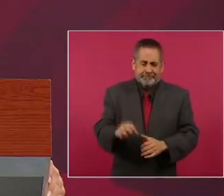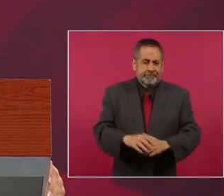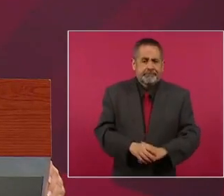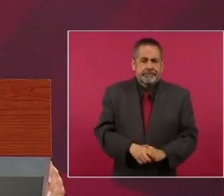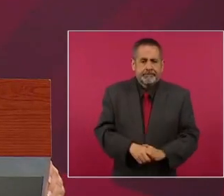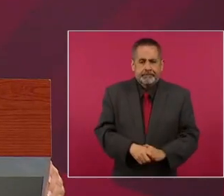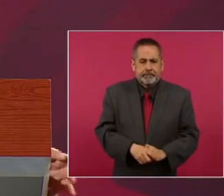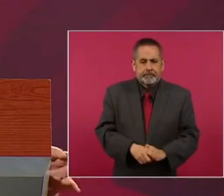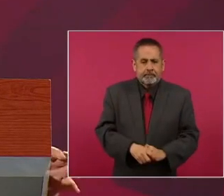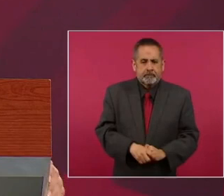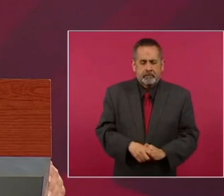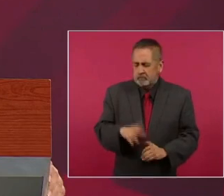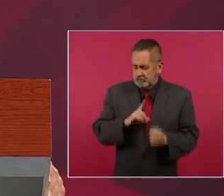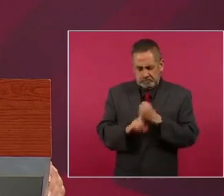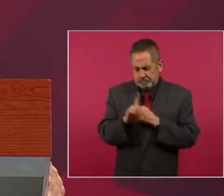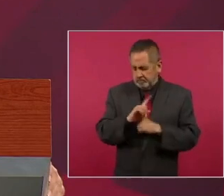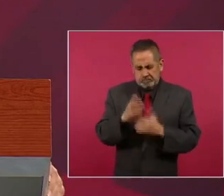no hay problema